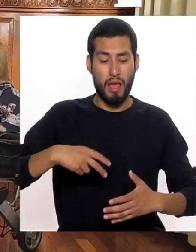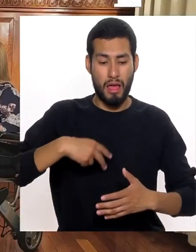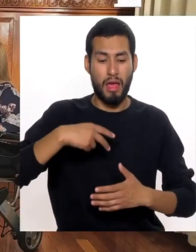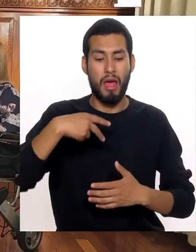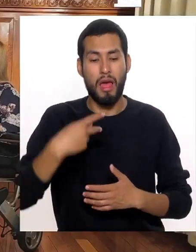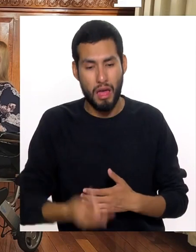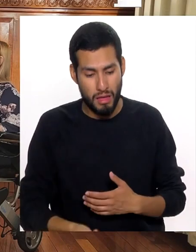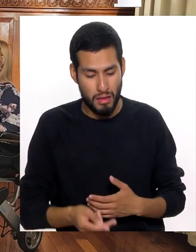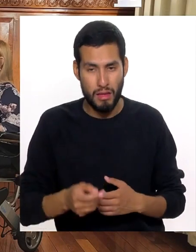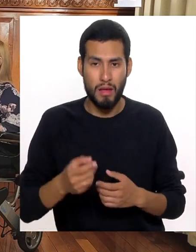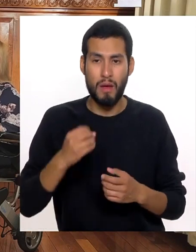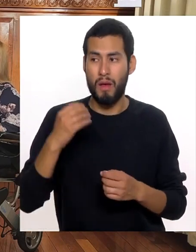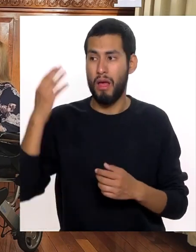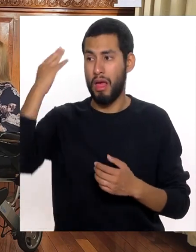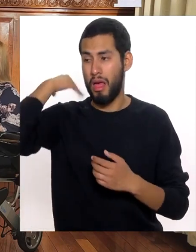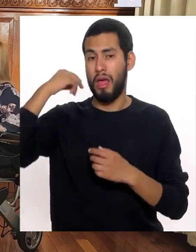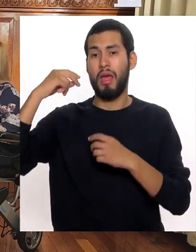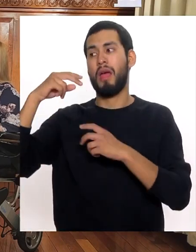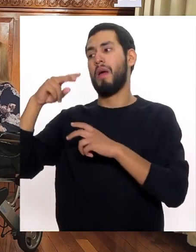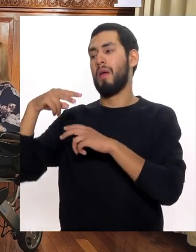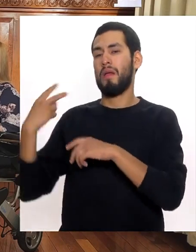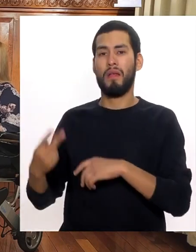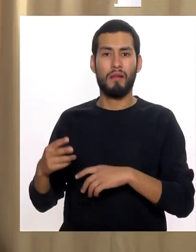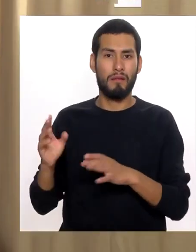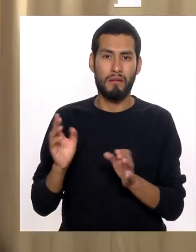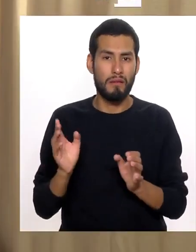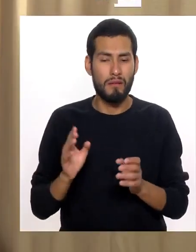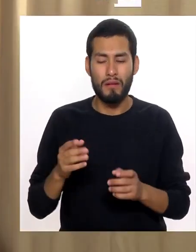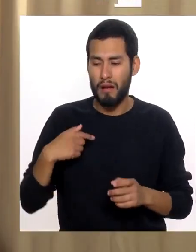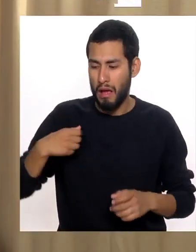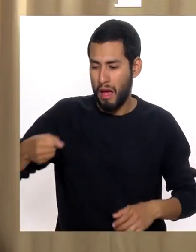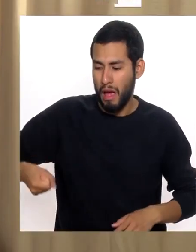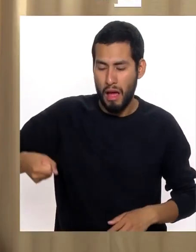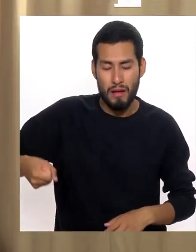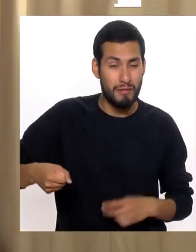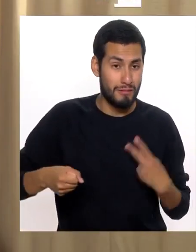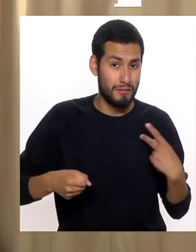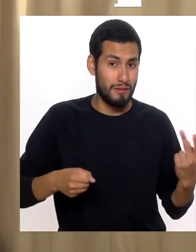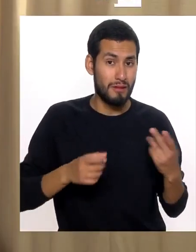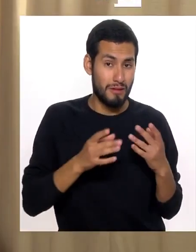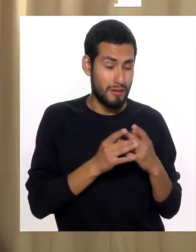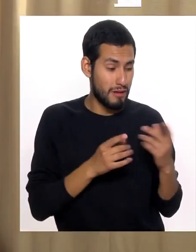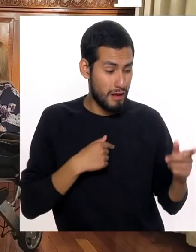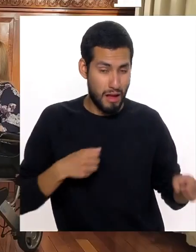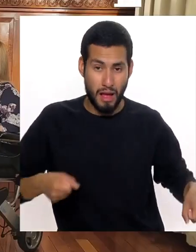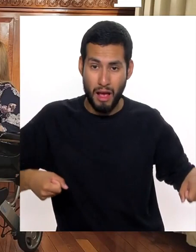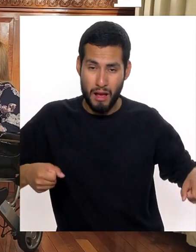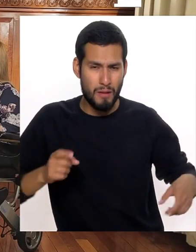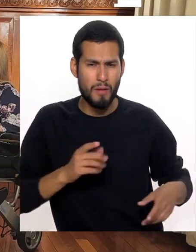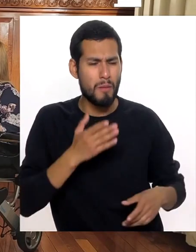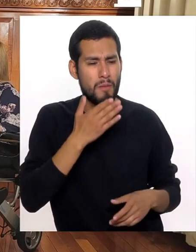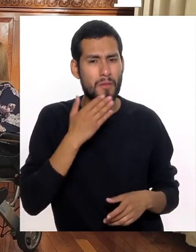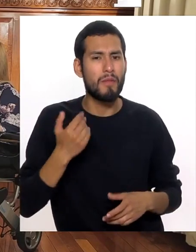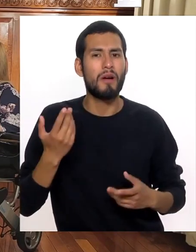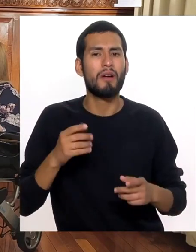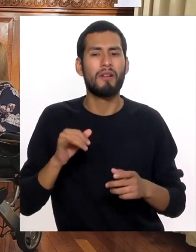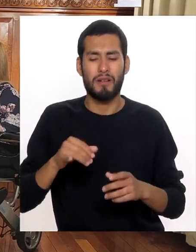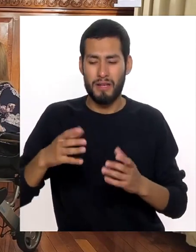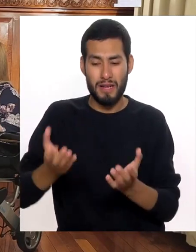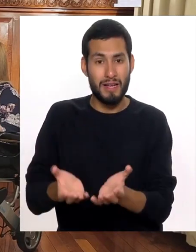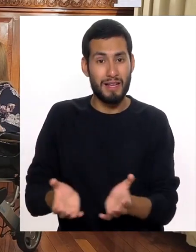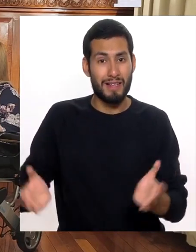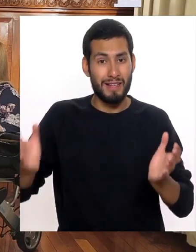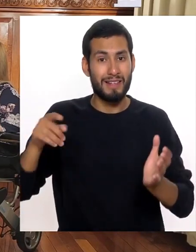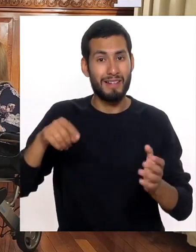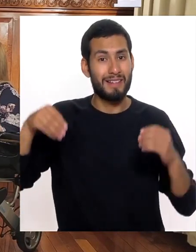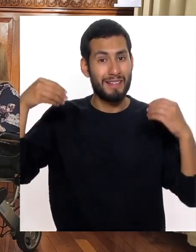Podemos caernos Y le hacemos daño O atrás Igual Y los dos usábamos bastones Entonces dije yo Oye, ¿por qué no lo